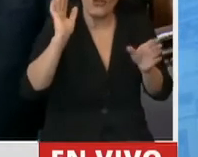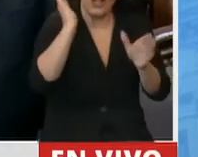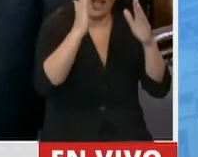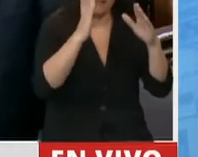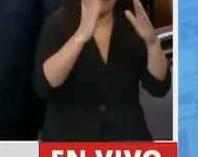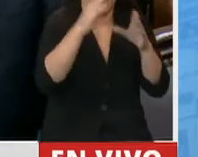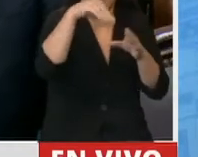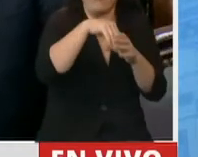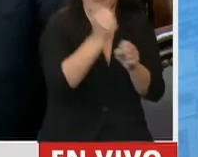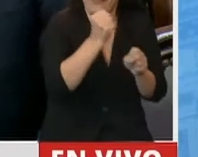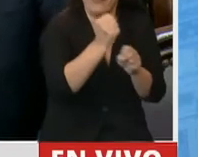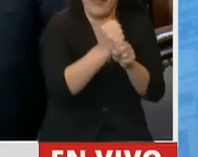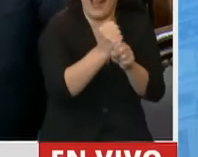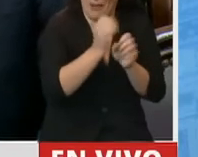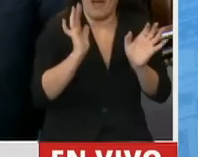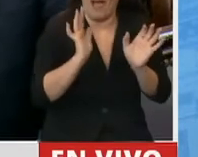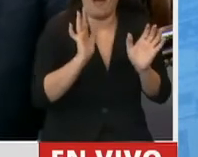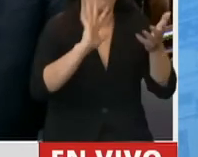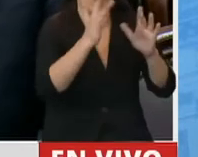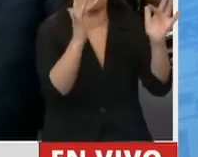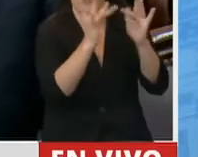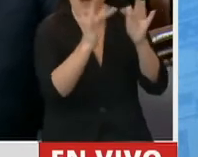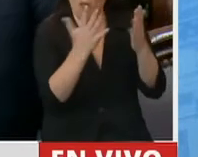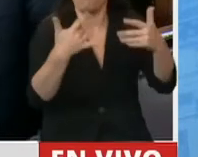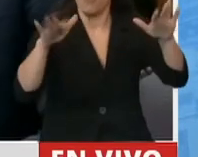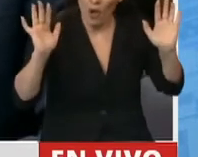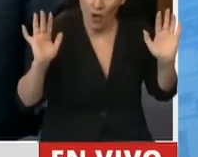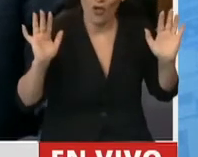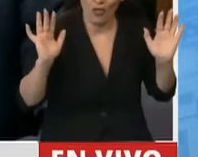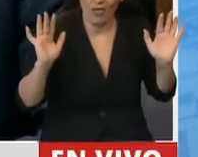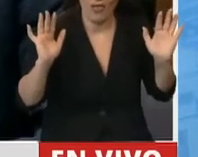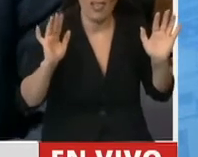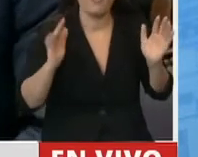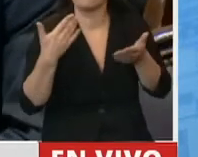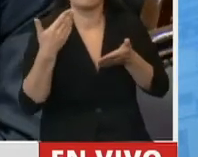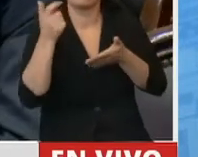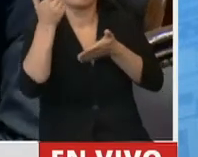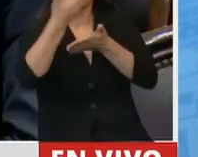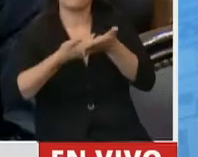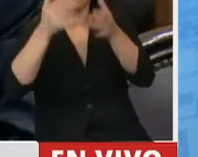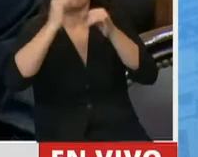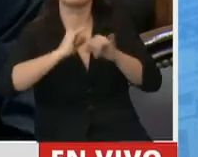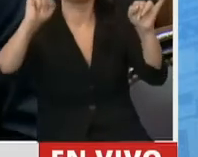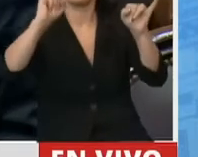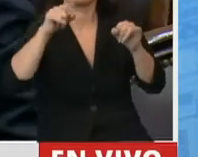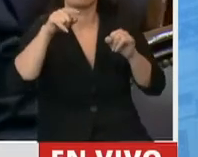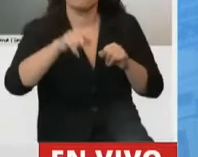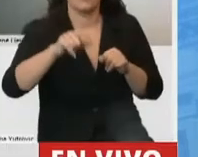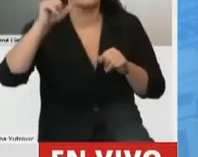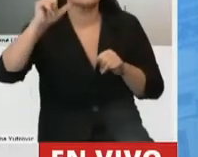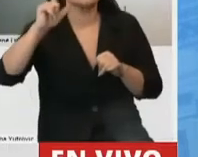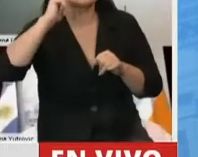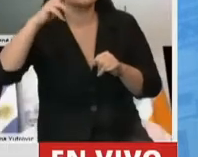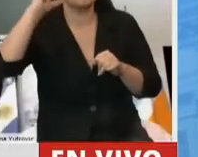el hogar o desde la función de la modalidad de teletrabajo y así lo brinda un muy buen informe de CIPEC.